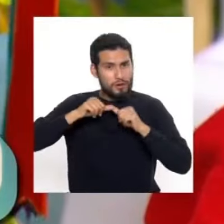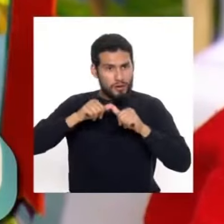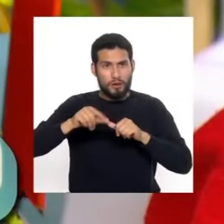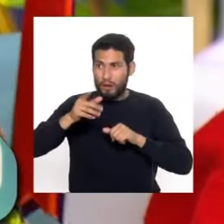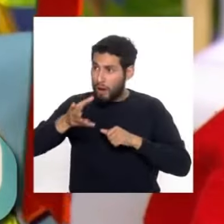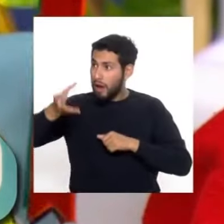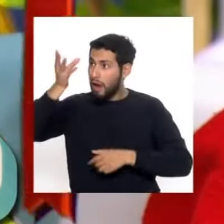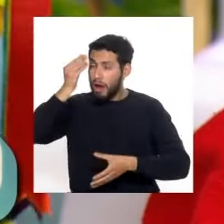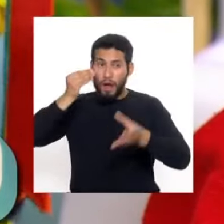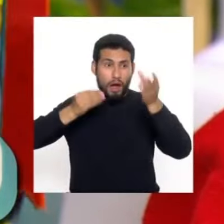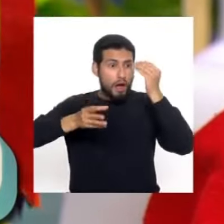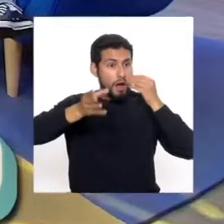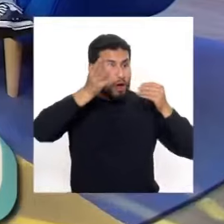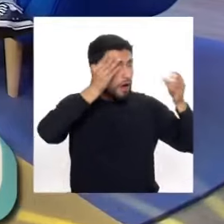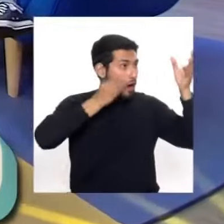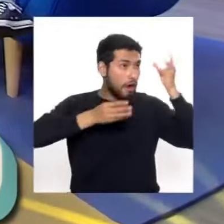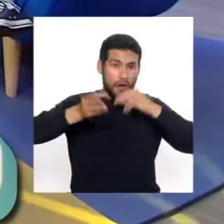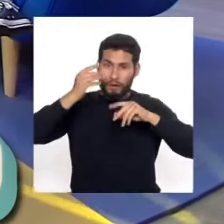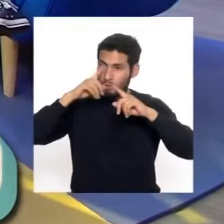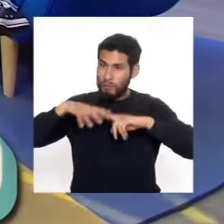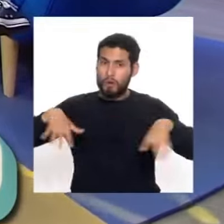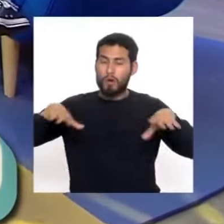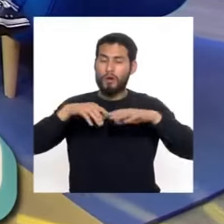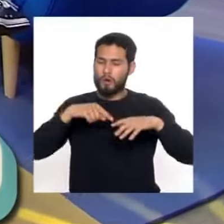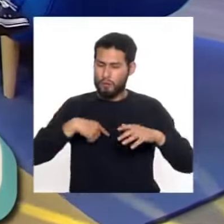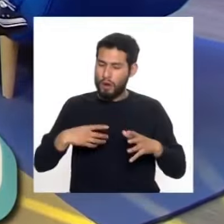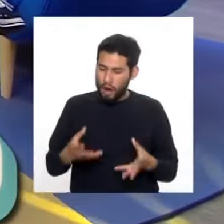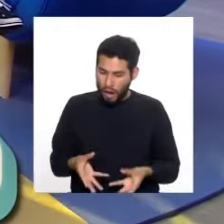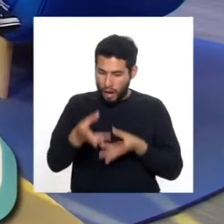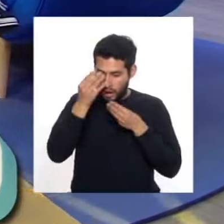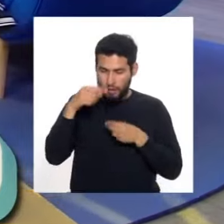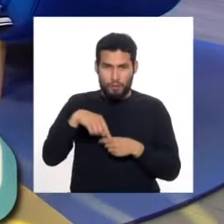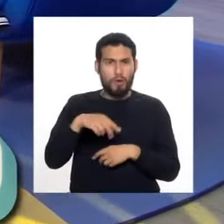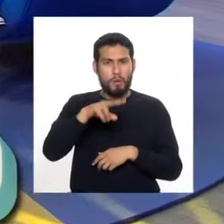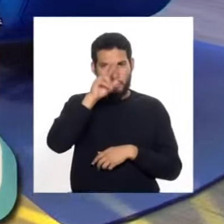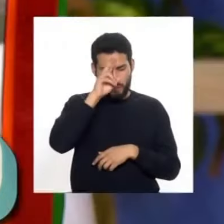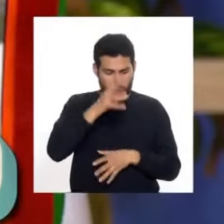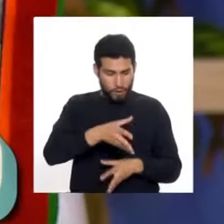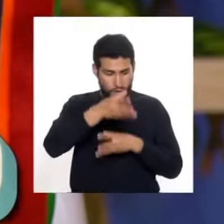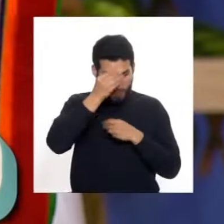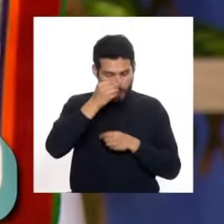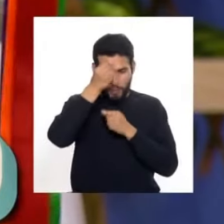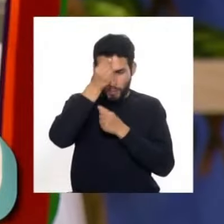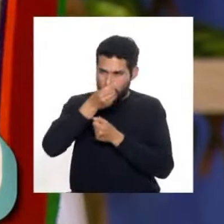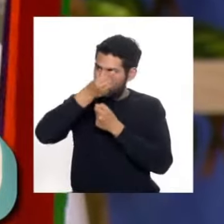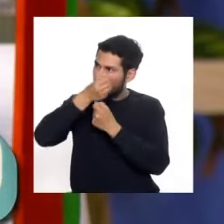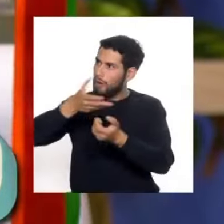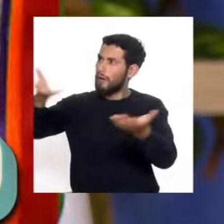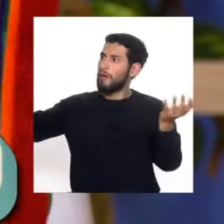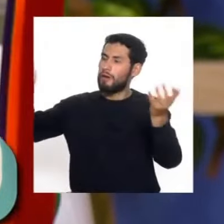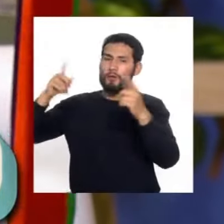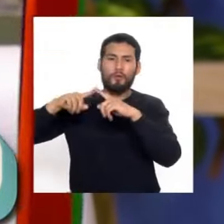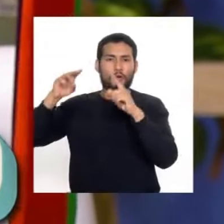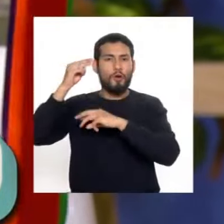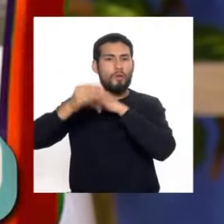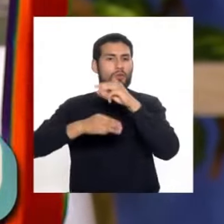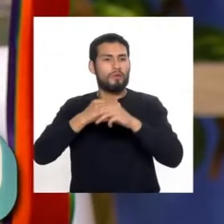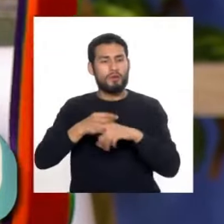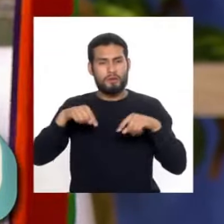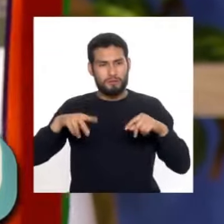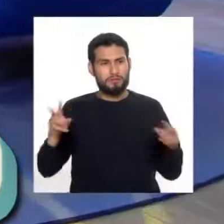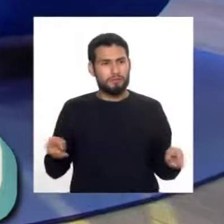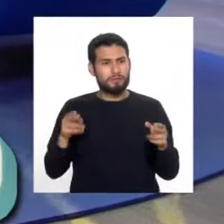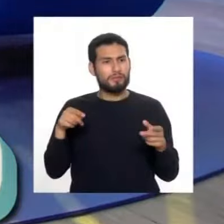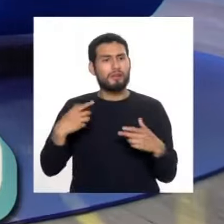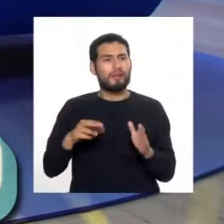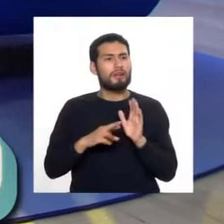sigan impregnándose, ¿no? De lo que es la parte de representar a nuestra cría patria, y mostrar al mundo esta riqueza, De la parte de la danza tijeras, hoy por hoy, pues,